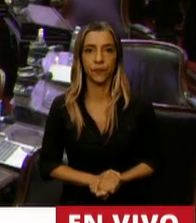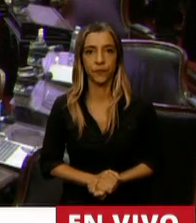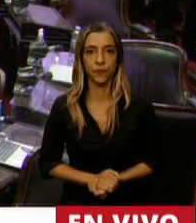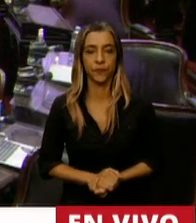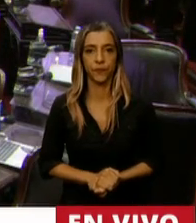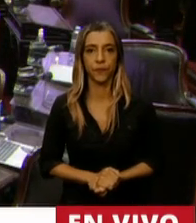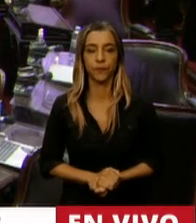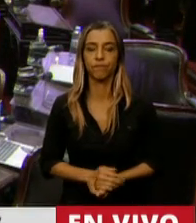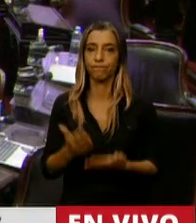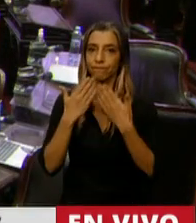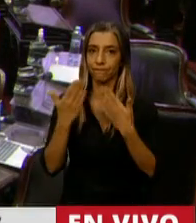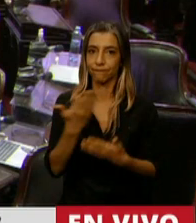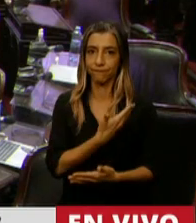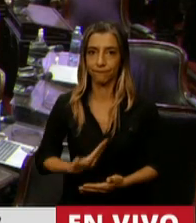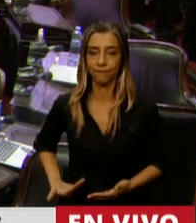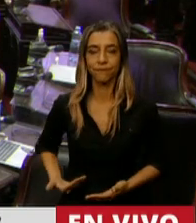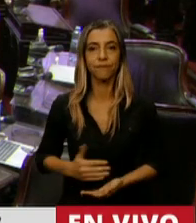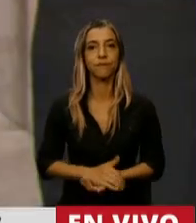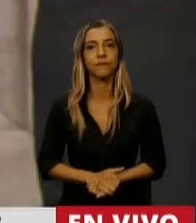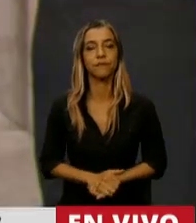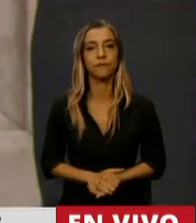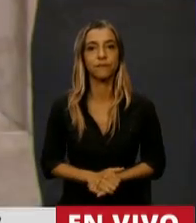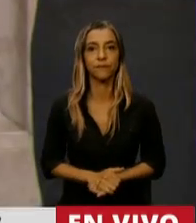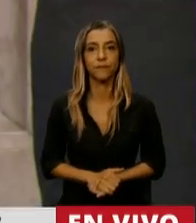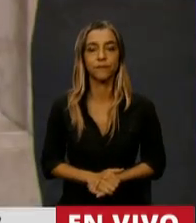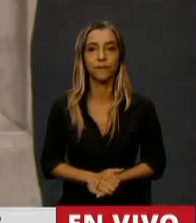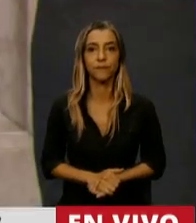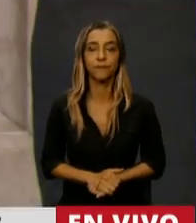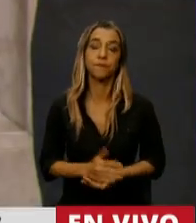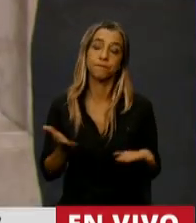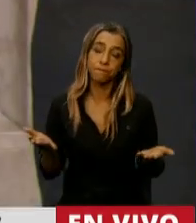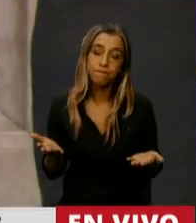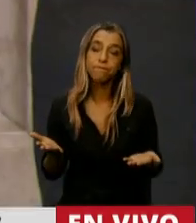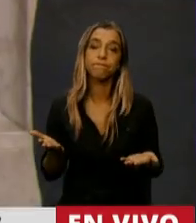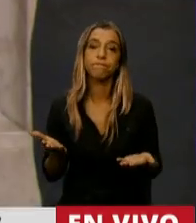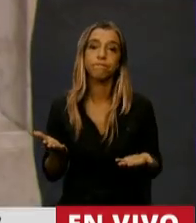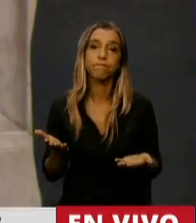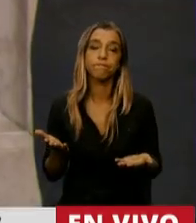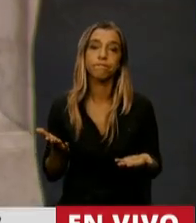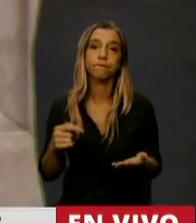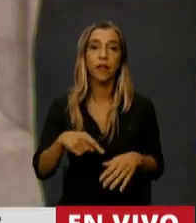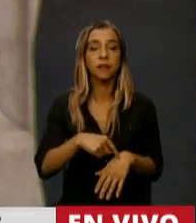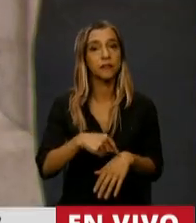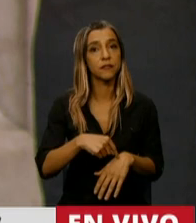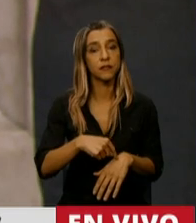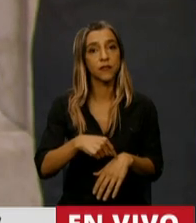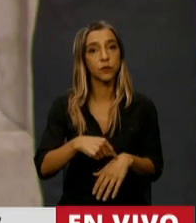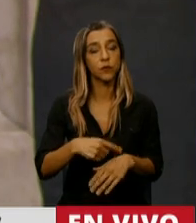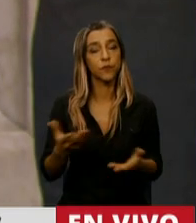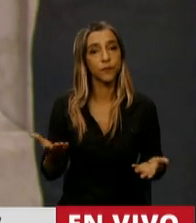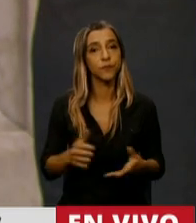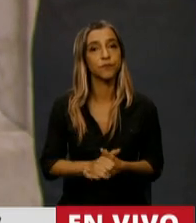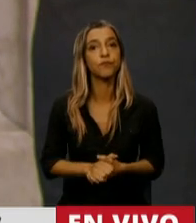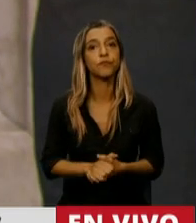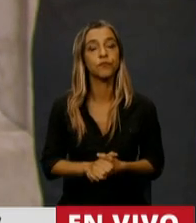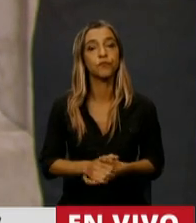Gracias, Presidente. Mire, en este momento un verdadero